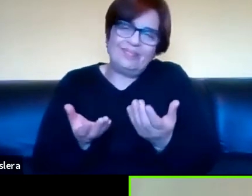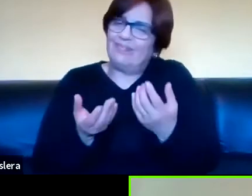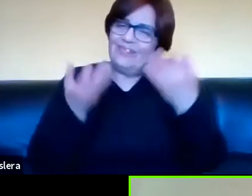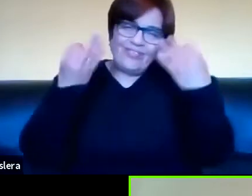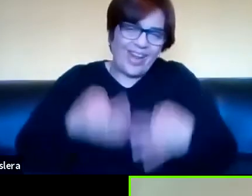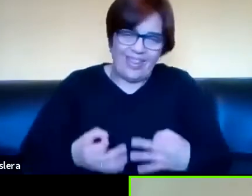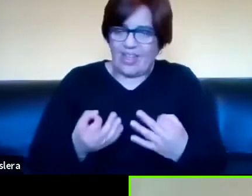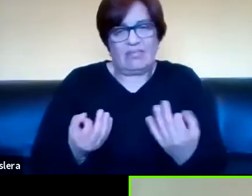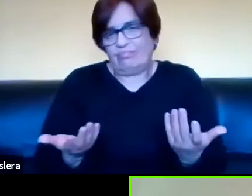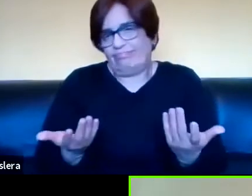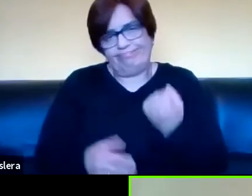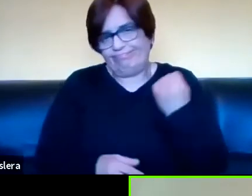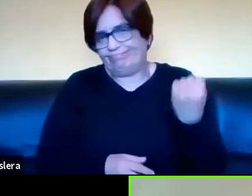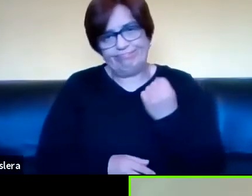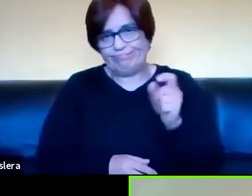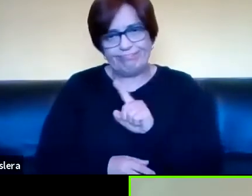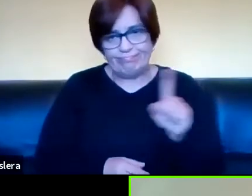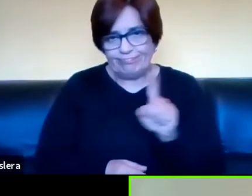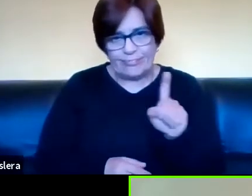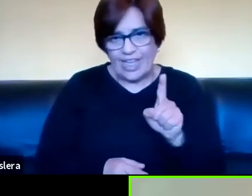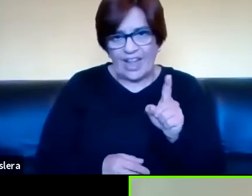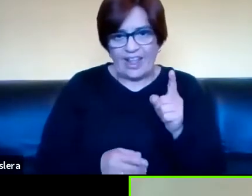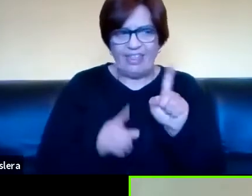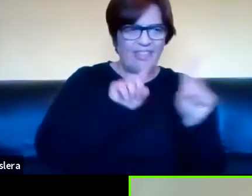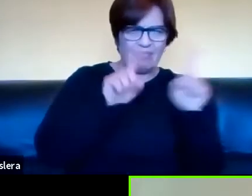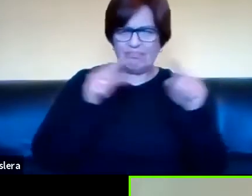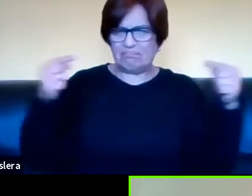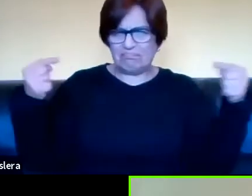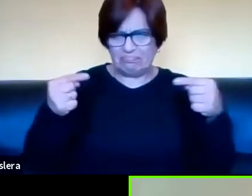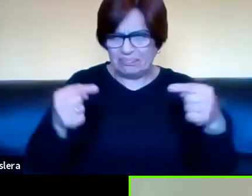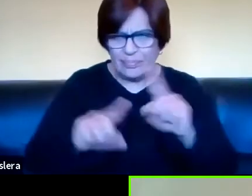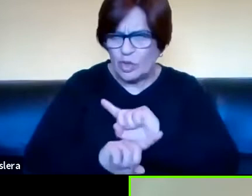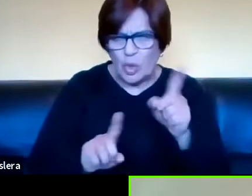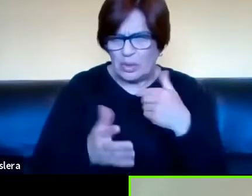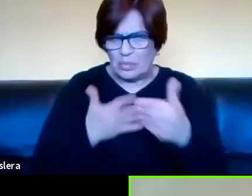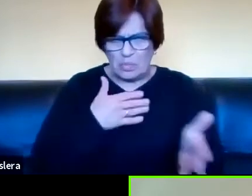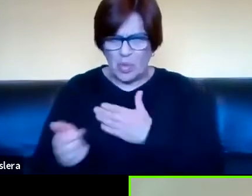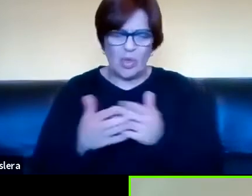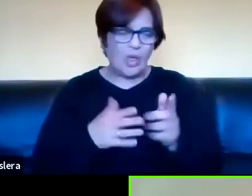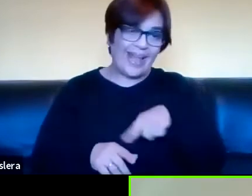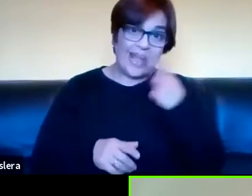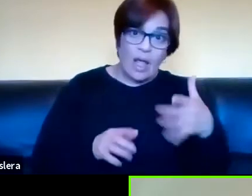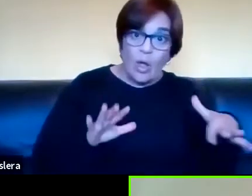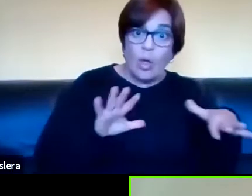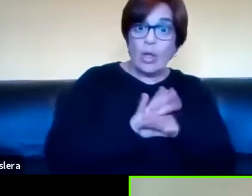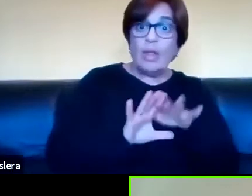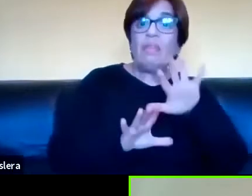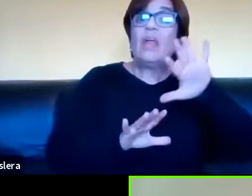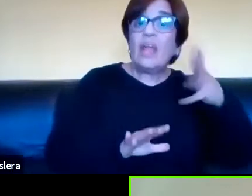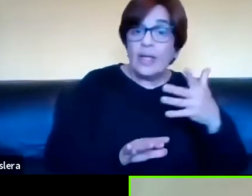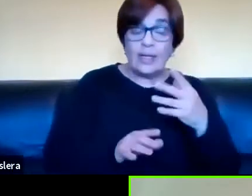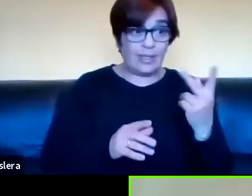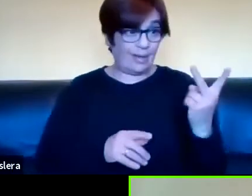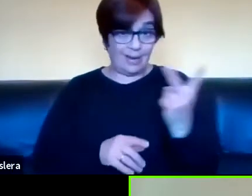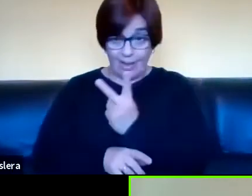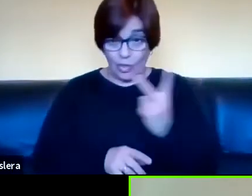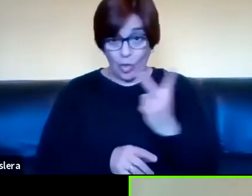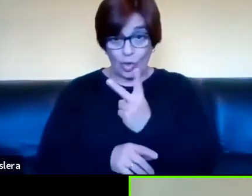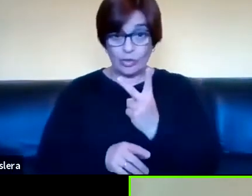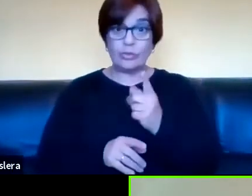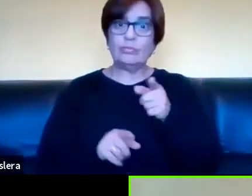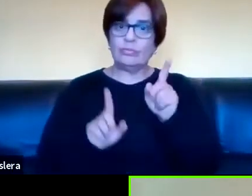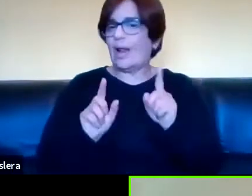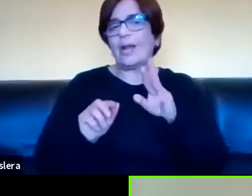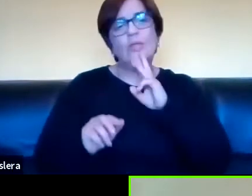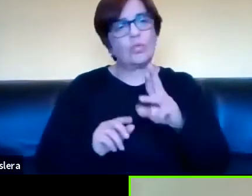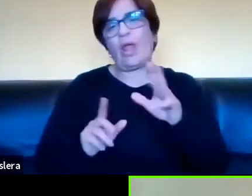importante no son las diferencias, sino son las similitudes, en el sentido de que ambas, ambas producen lo